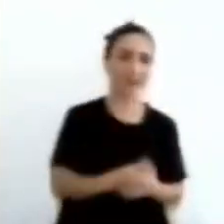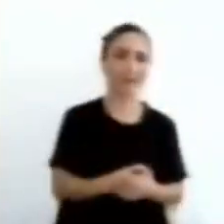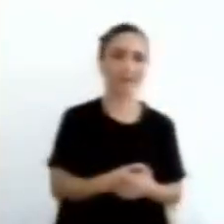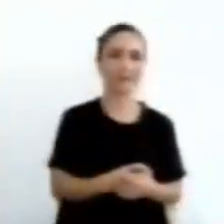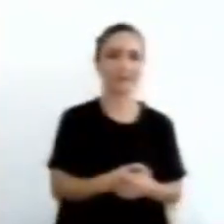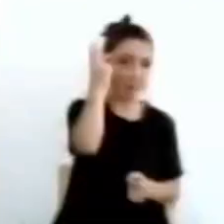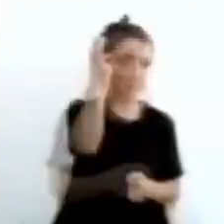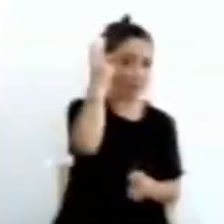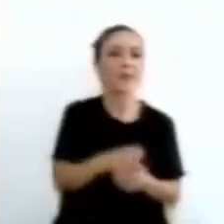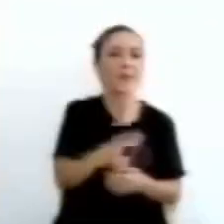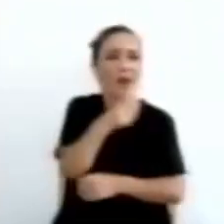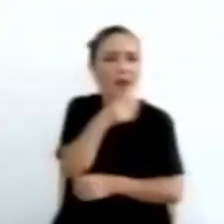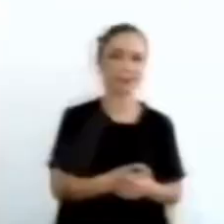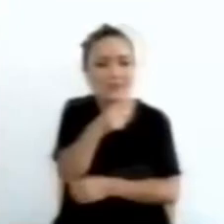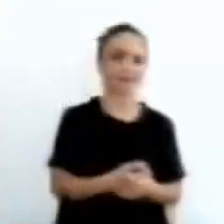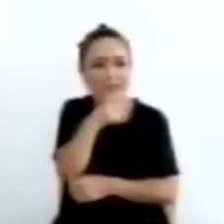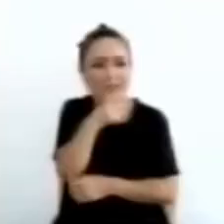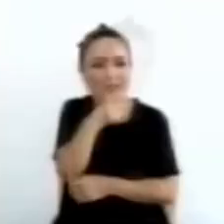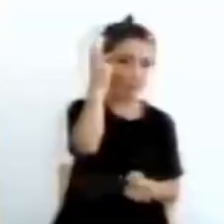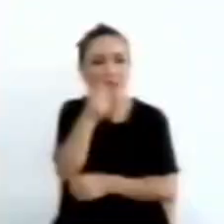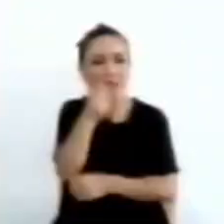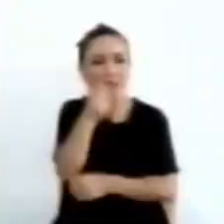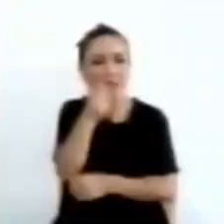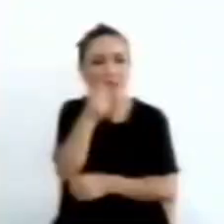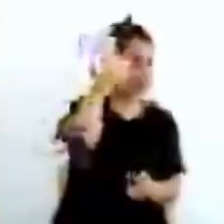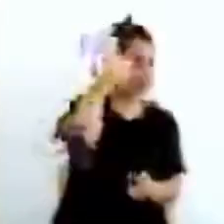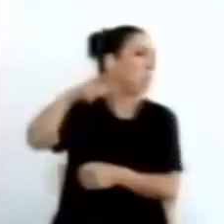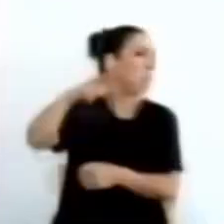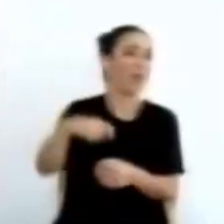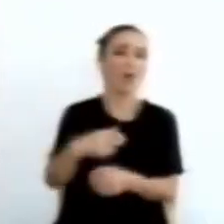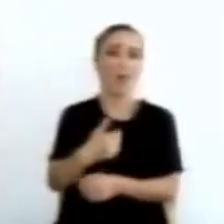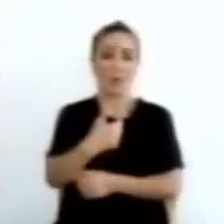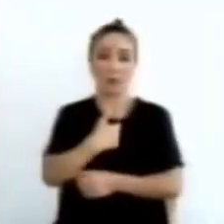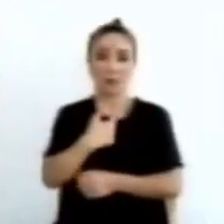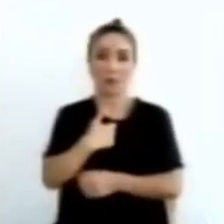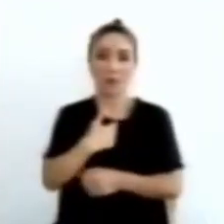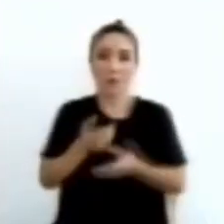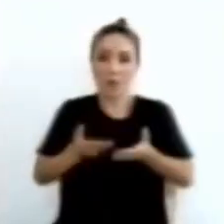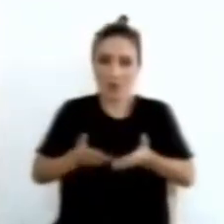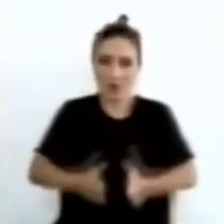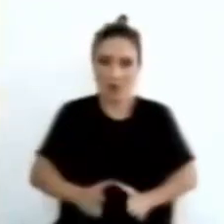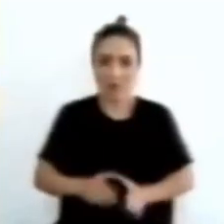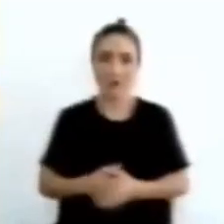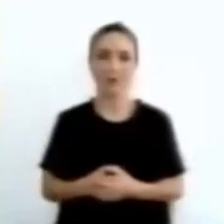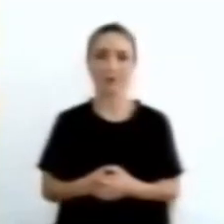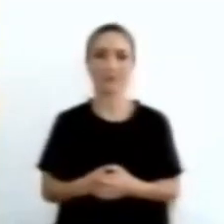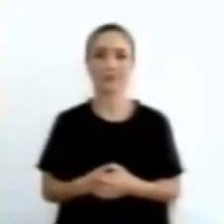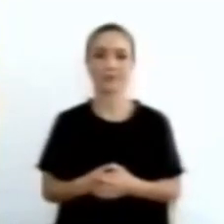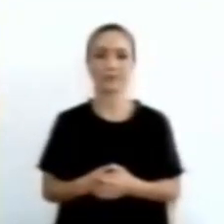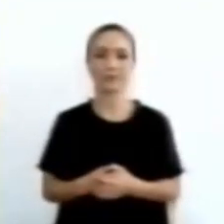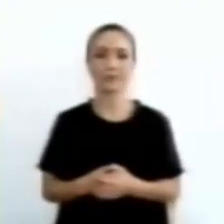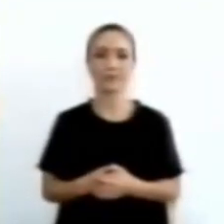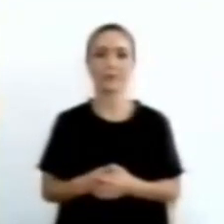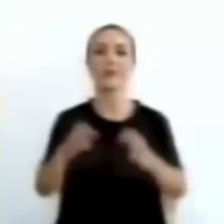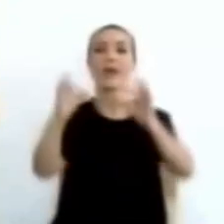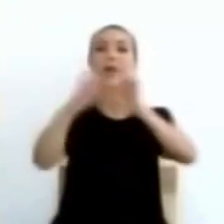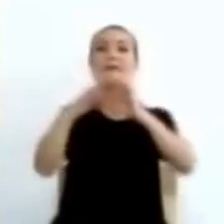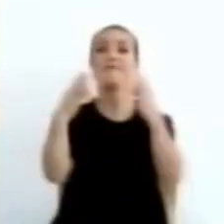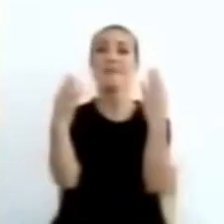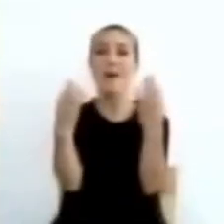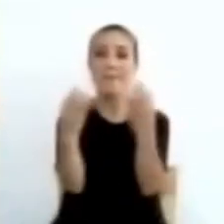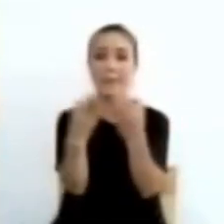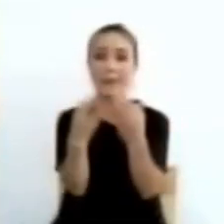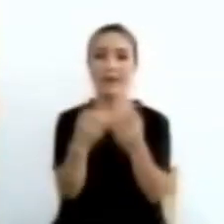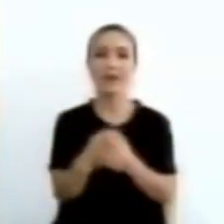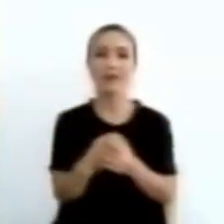ancianos abandonados por sus propios hijos, familias viviendo en